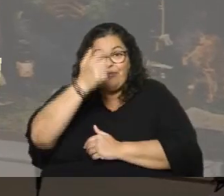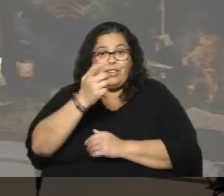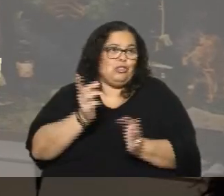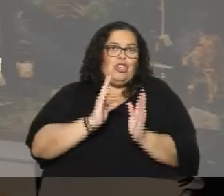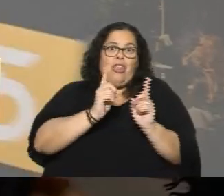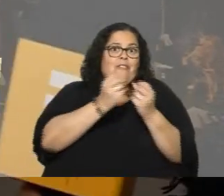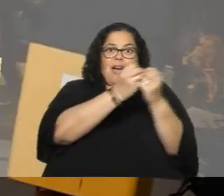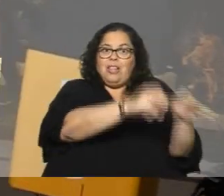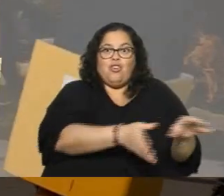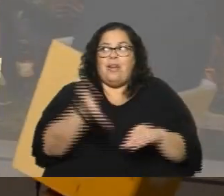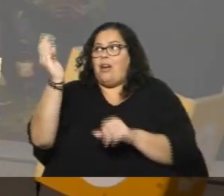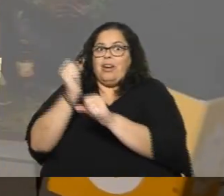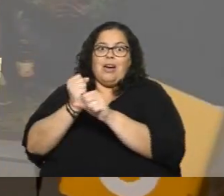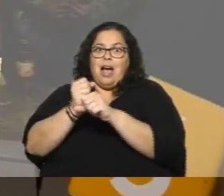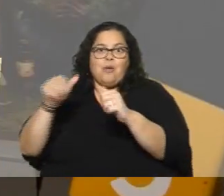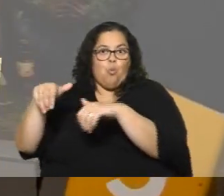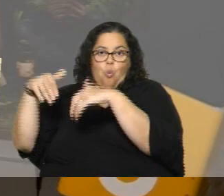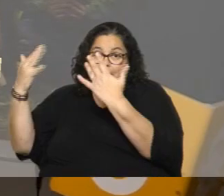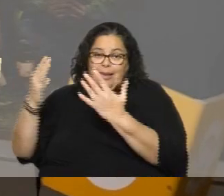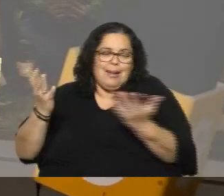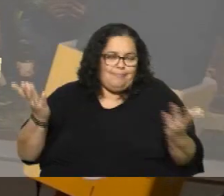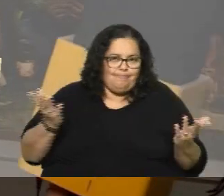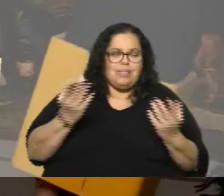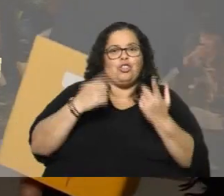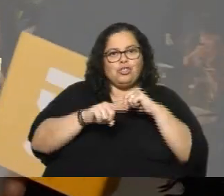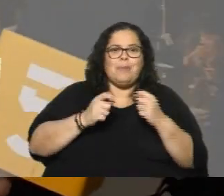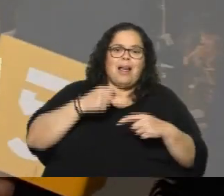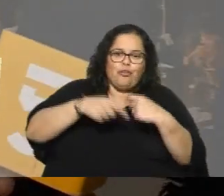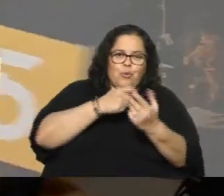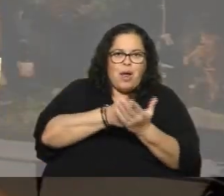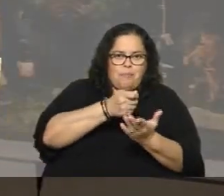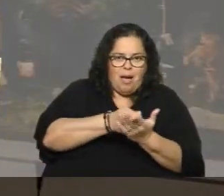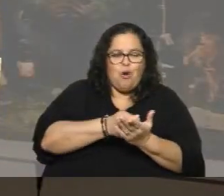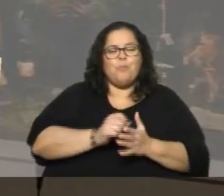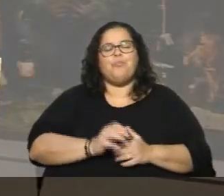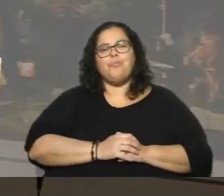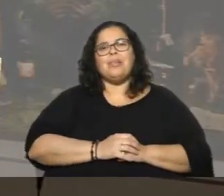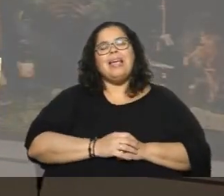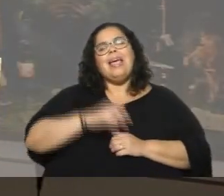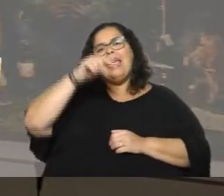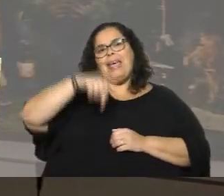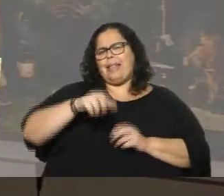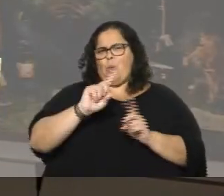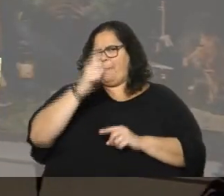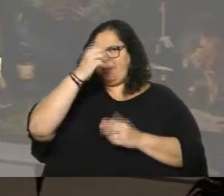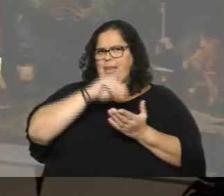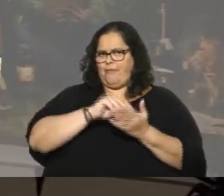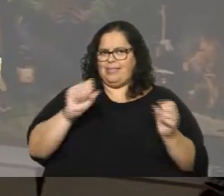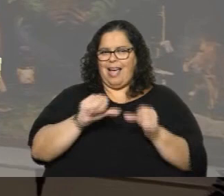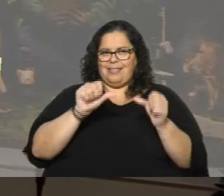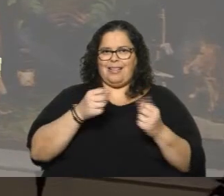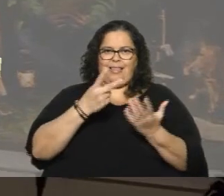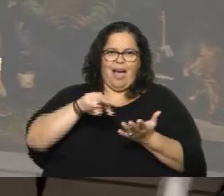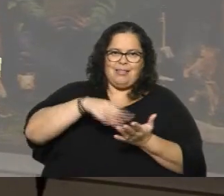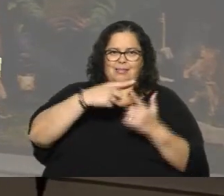manera posible. No es la primera vez que se realiza este tipo de jornada solidaria, ¿no? No, no. Venimos con esta